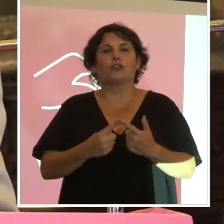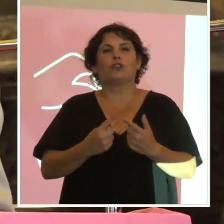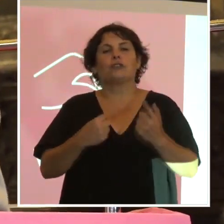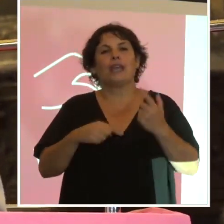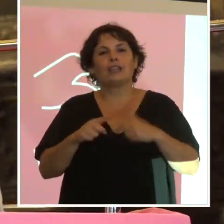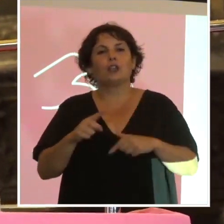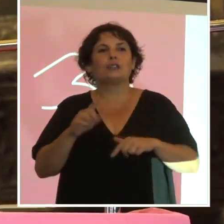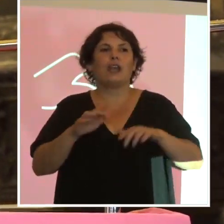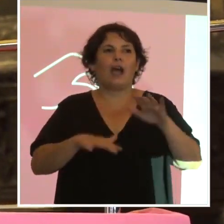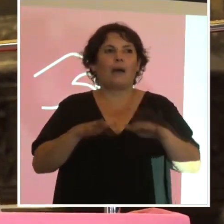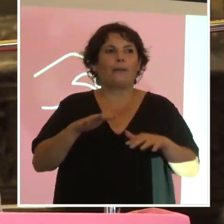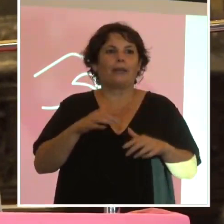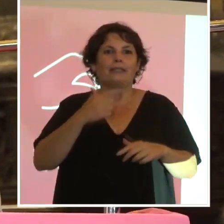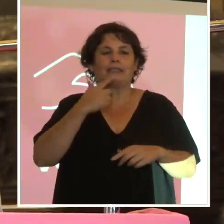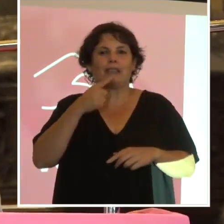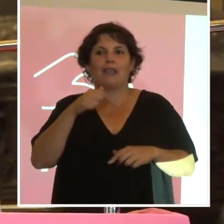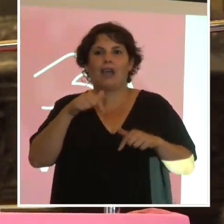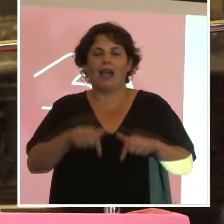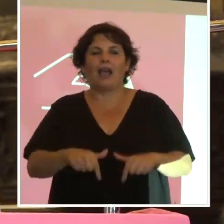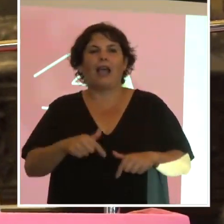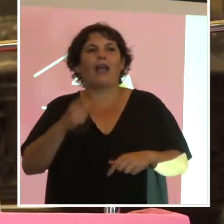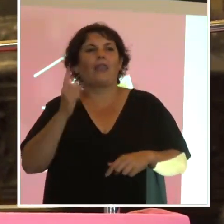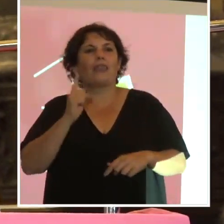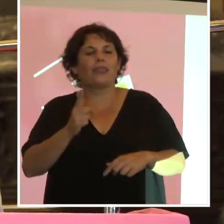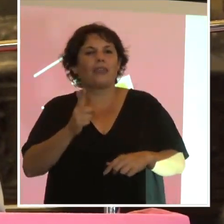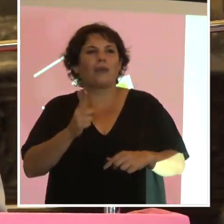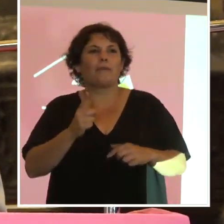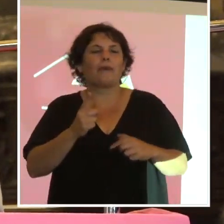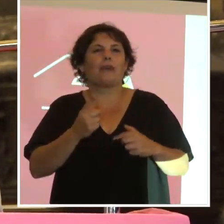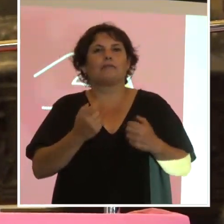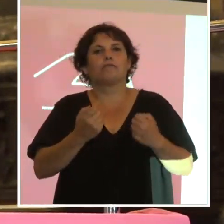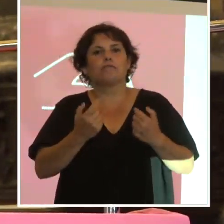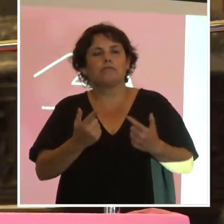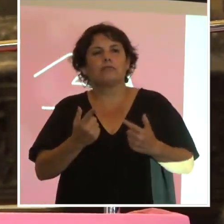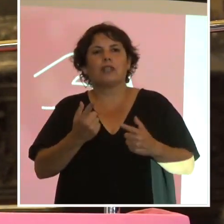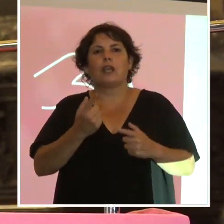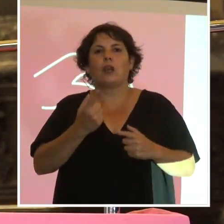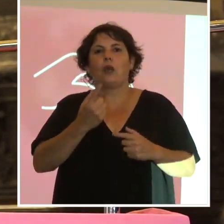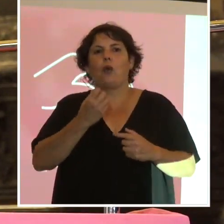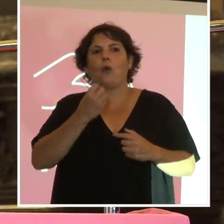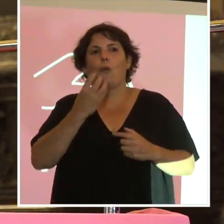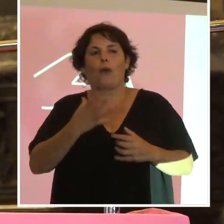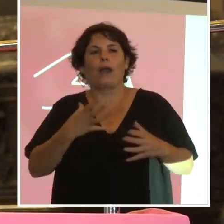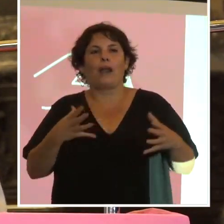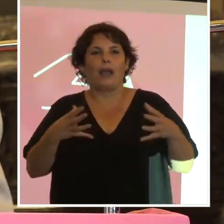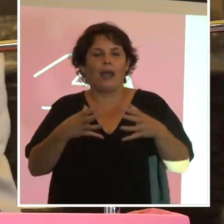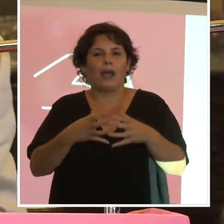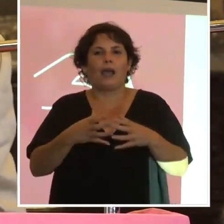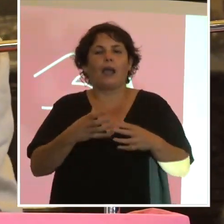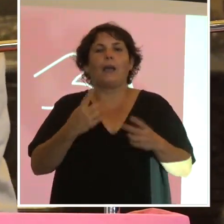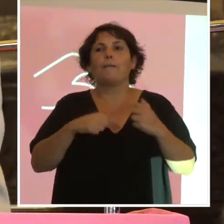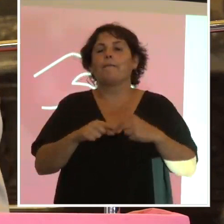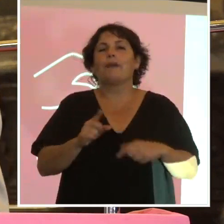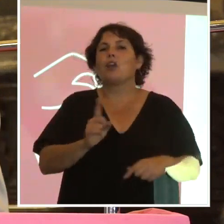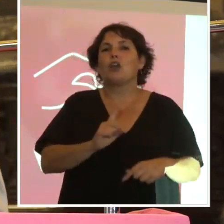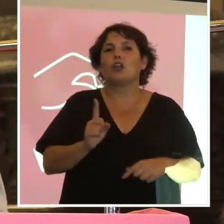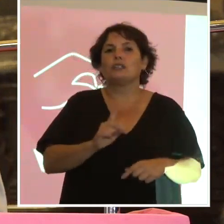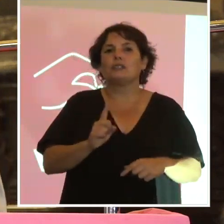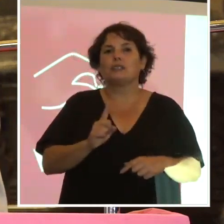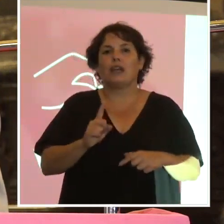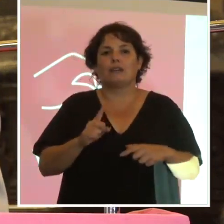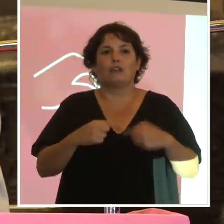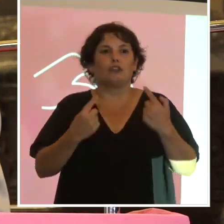a defenderlo. Acá tienen que nacer leyes buenas para la República y cuando no lo sean, nos